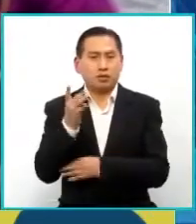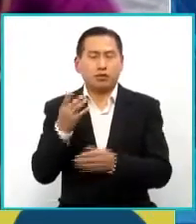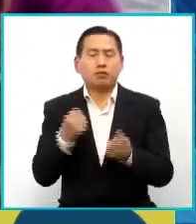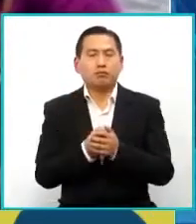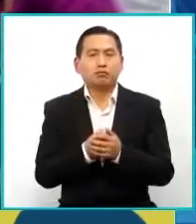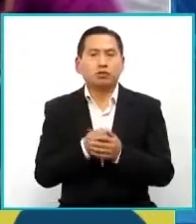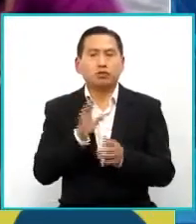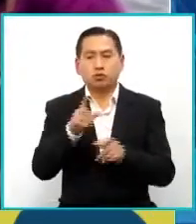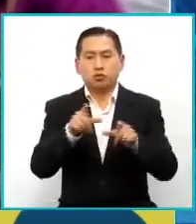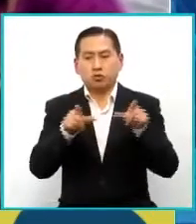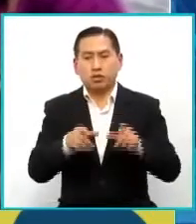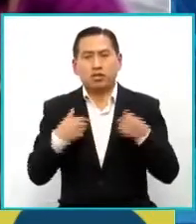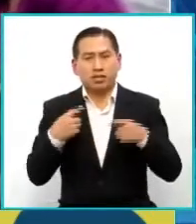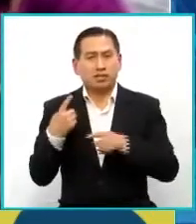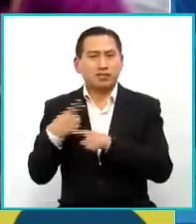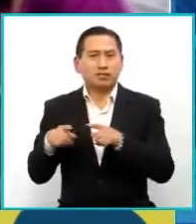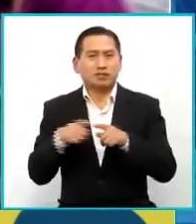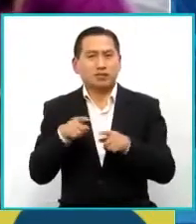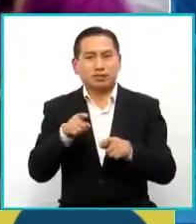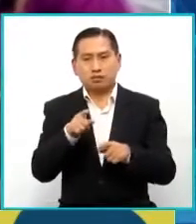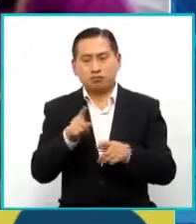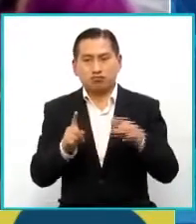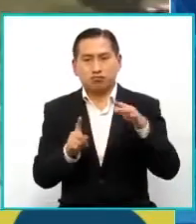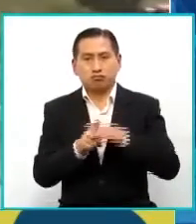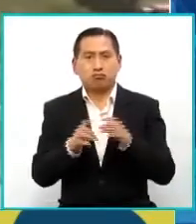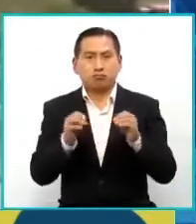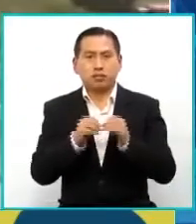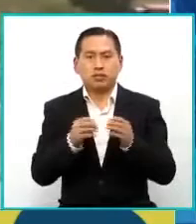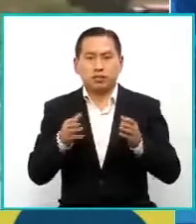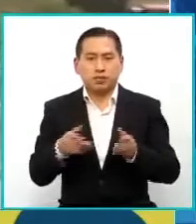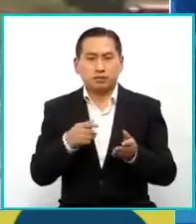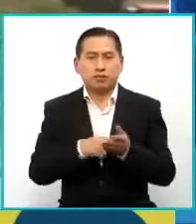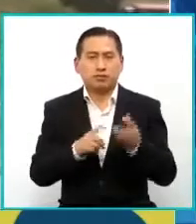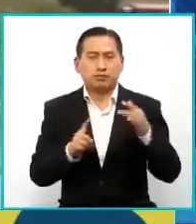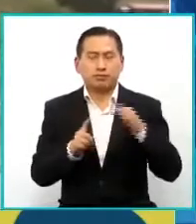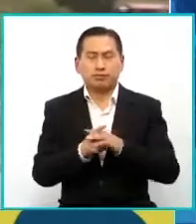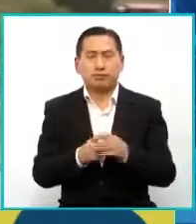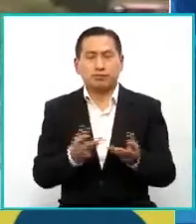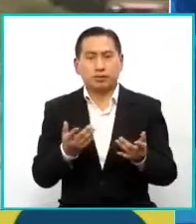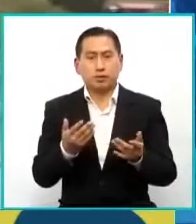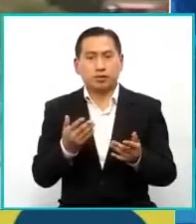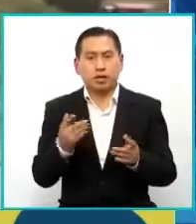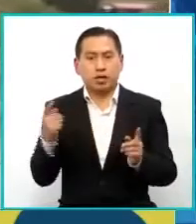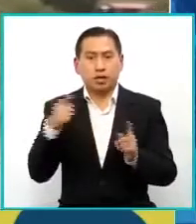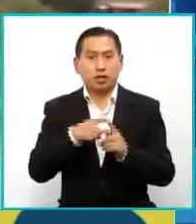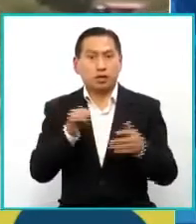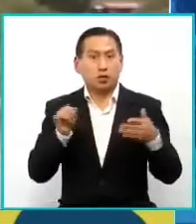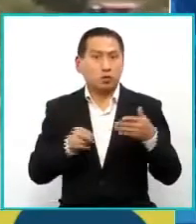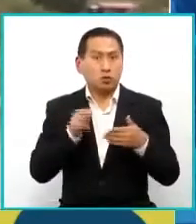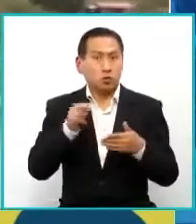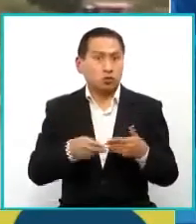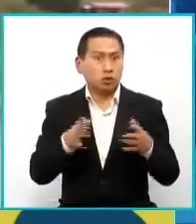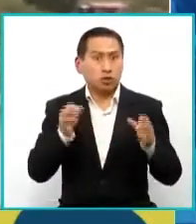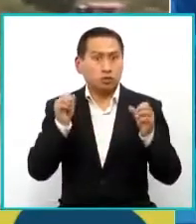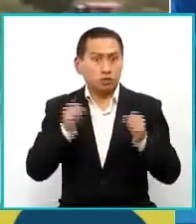y en espacios alternativos que vayamos encontrando en el camino. Esperemos que hasta junio ya